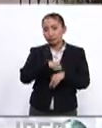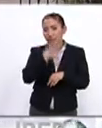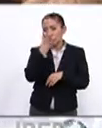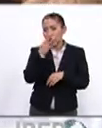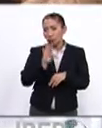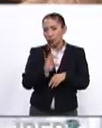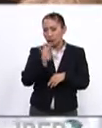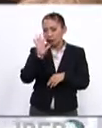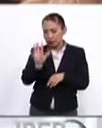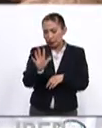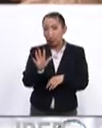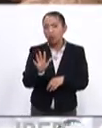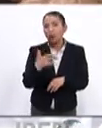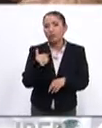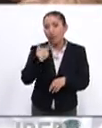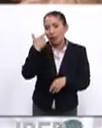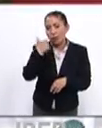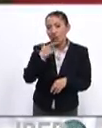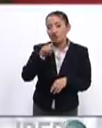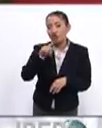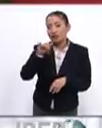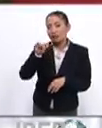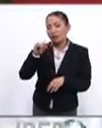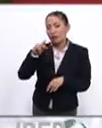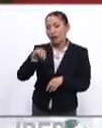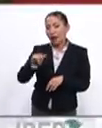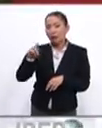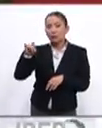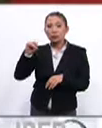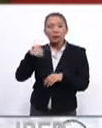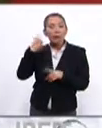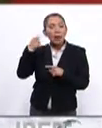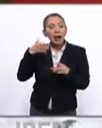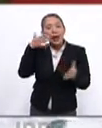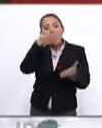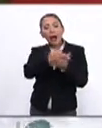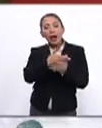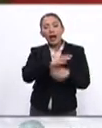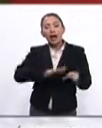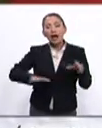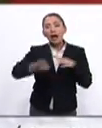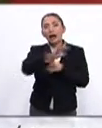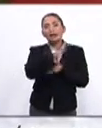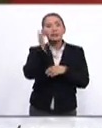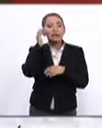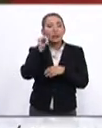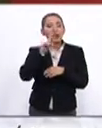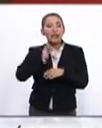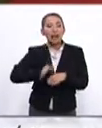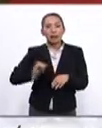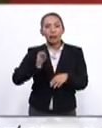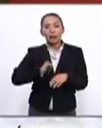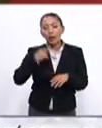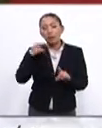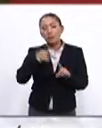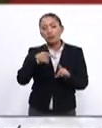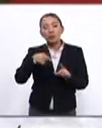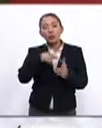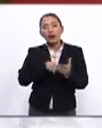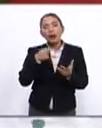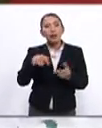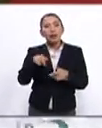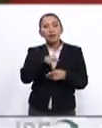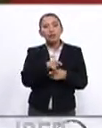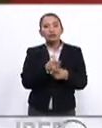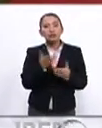cuatro cuarenta y cinco de la nunciatura apostólica con destino al campo Santa María la antigua que estaría ubicado en